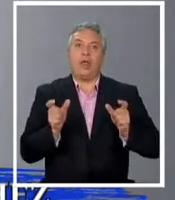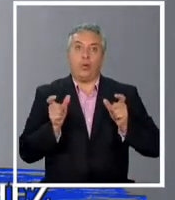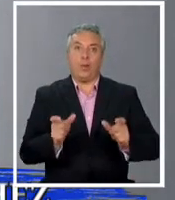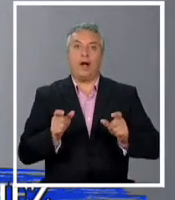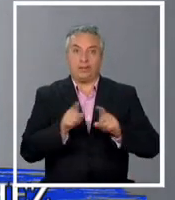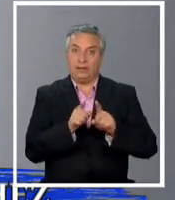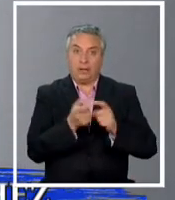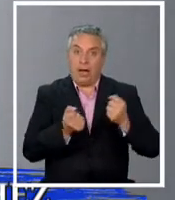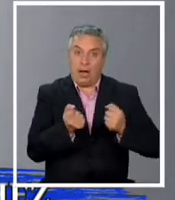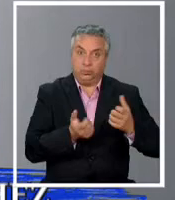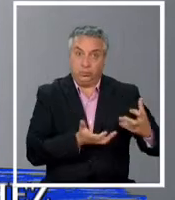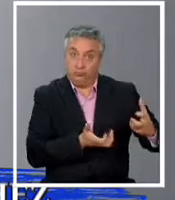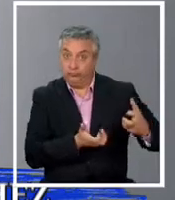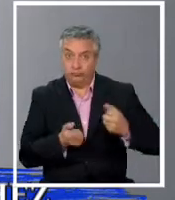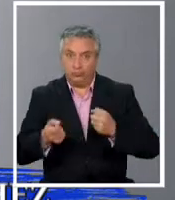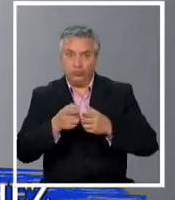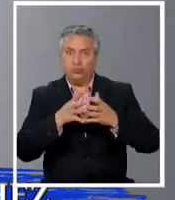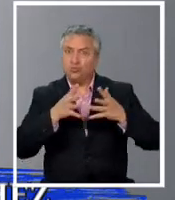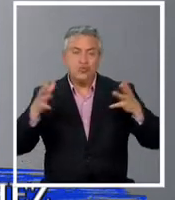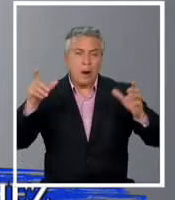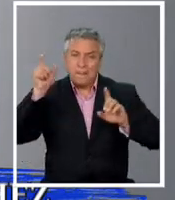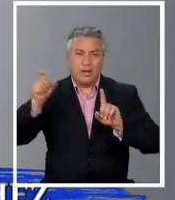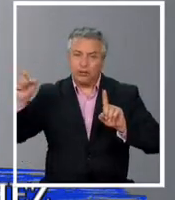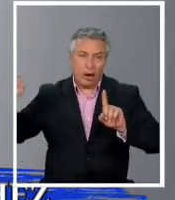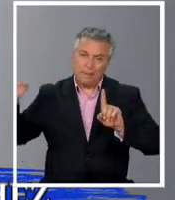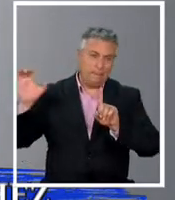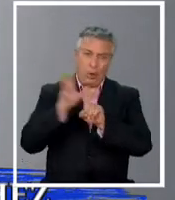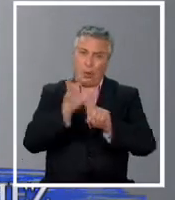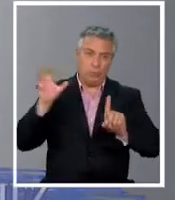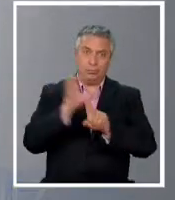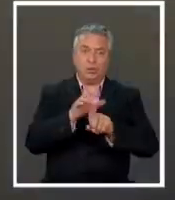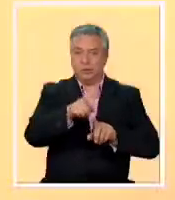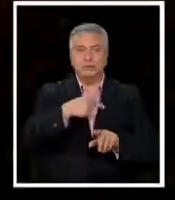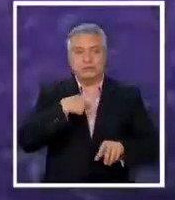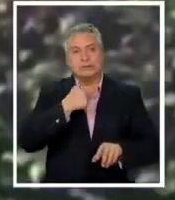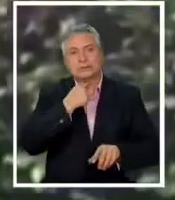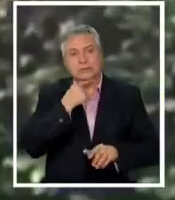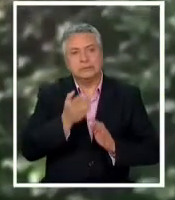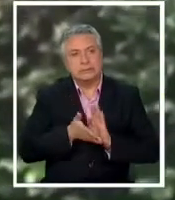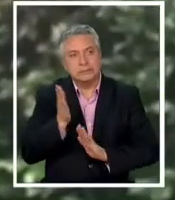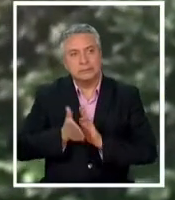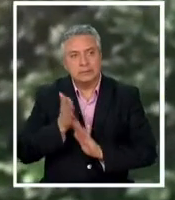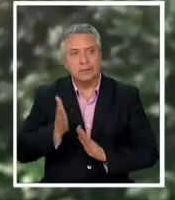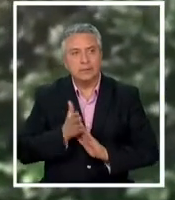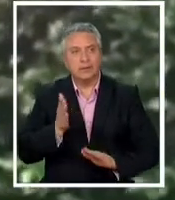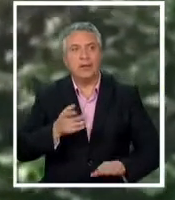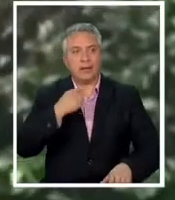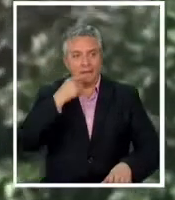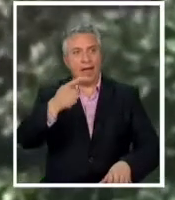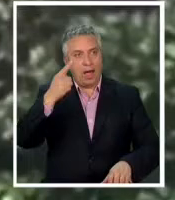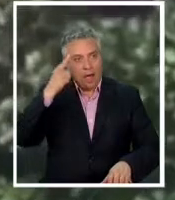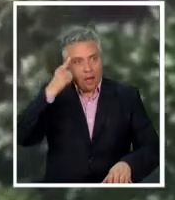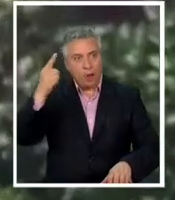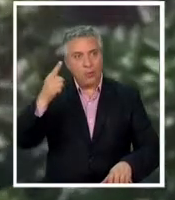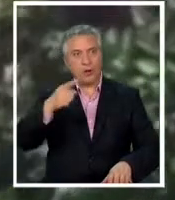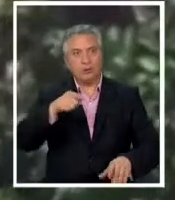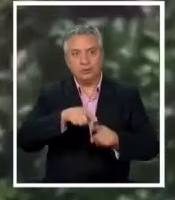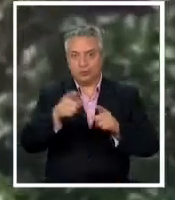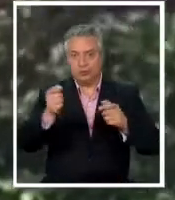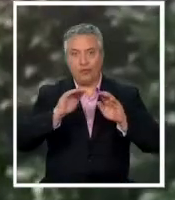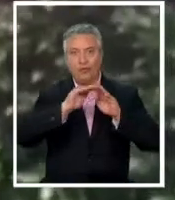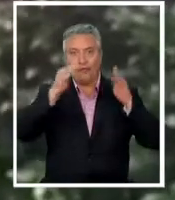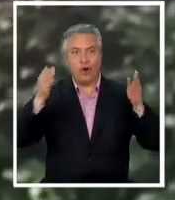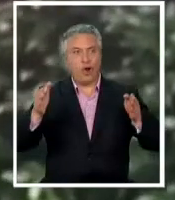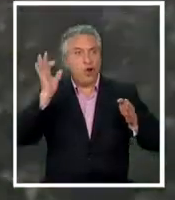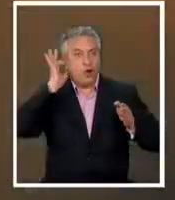tratar de subirlo al auto porque llegaba mucha gente y él de repente ya se quería ir y me acuerdo que pasó un furgón